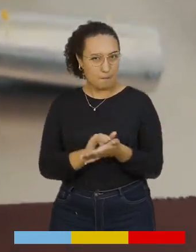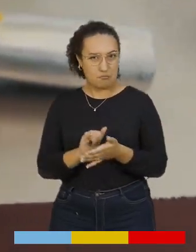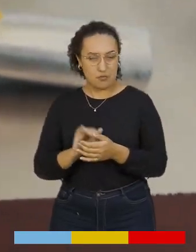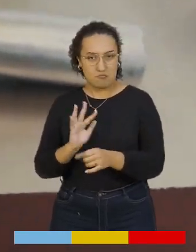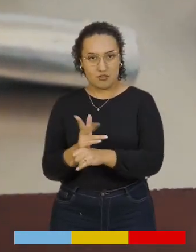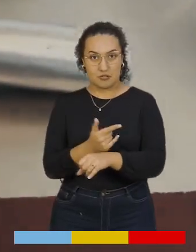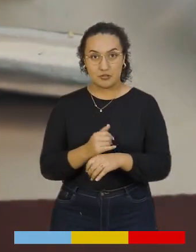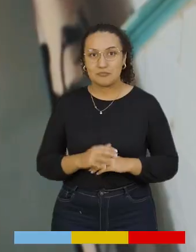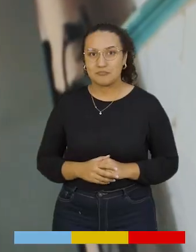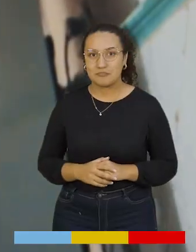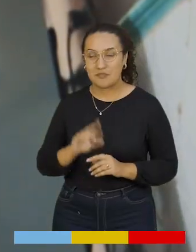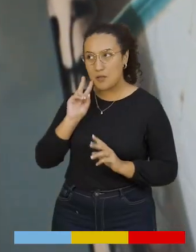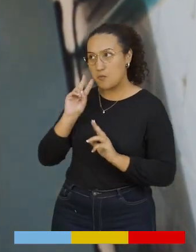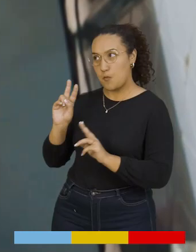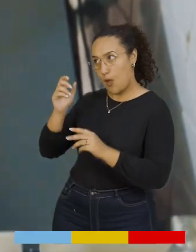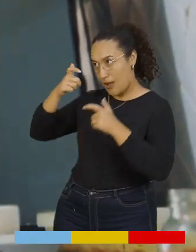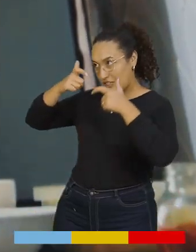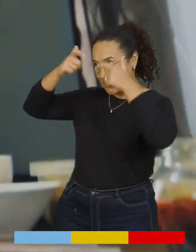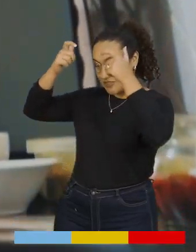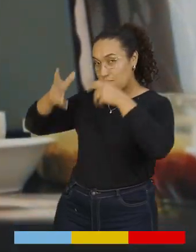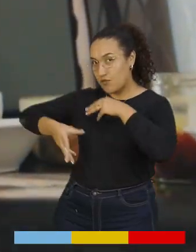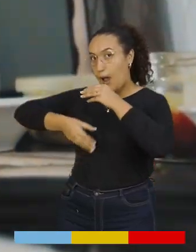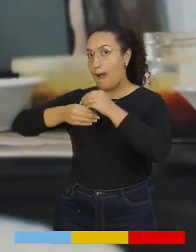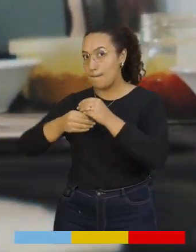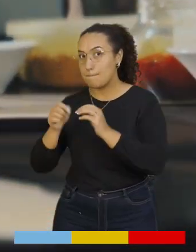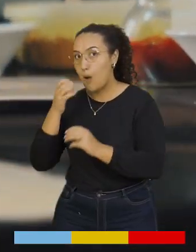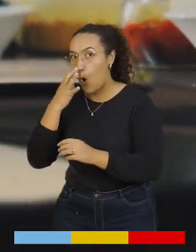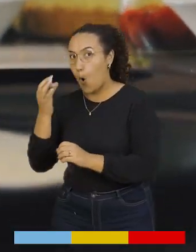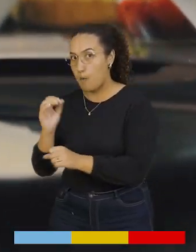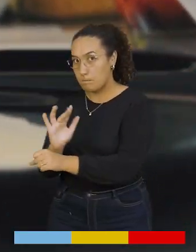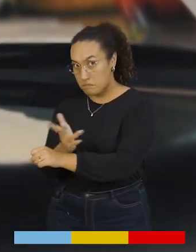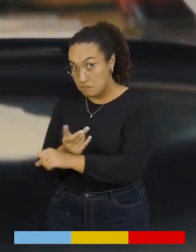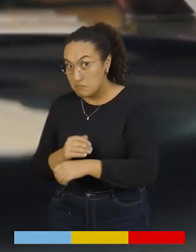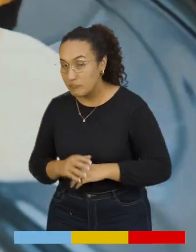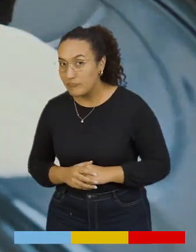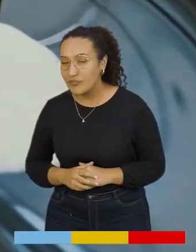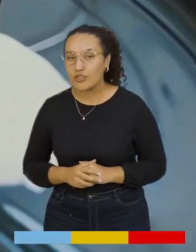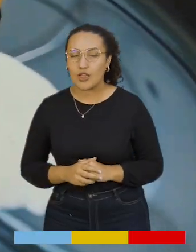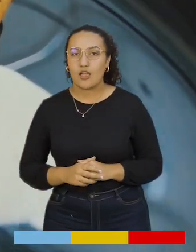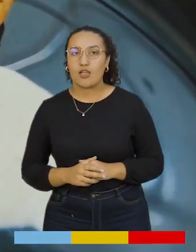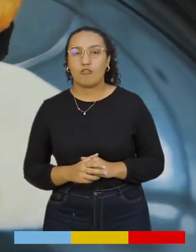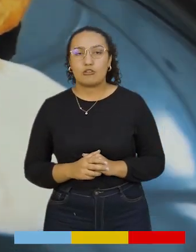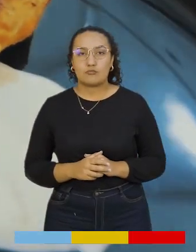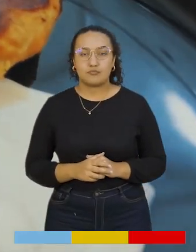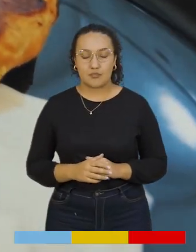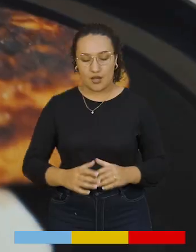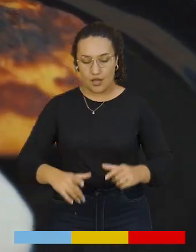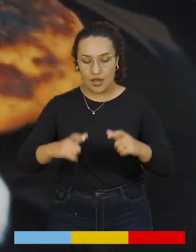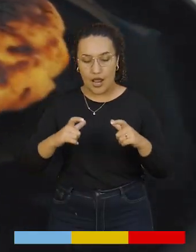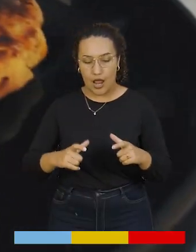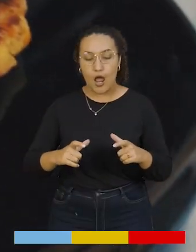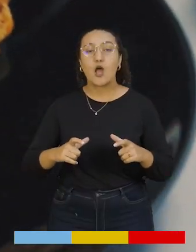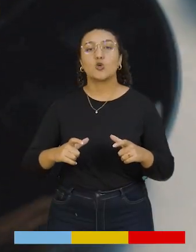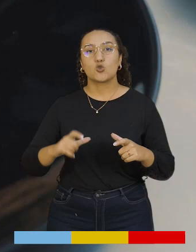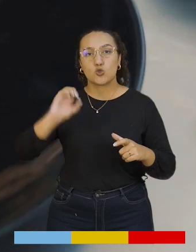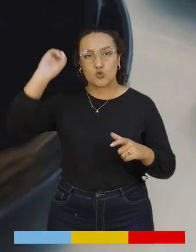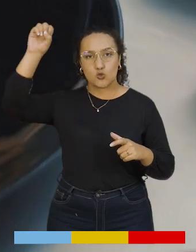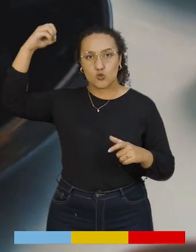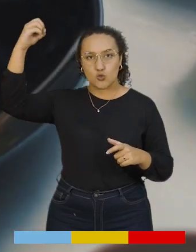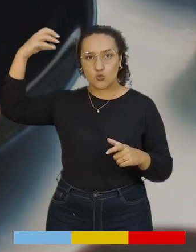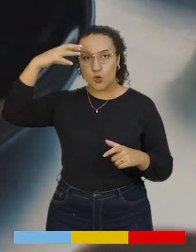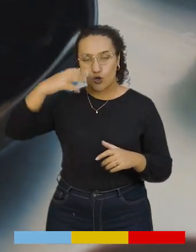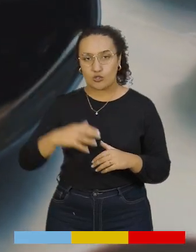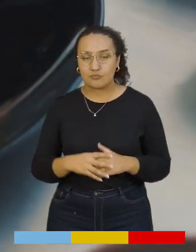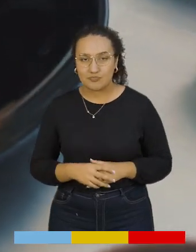Ok, aquí tenemos un chef y un artista, entonces empecemos. ¿Cuál es el plato? Vamos a simular un sol con la arepa y